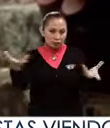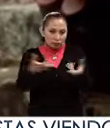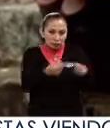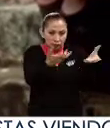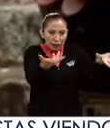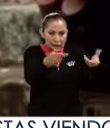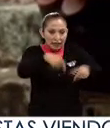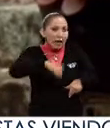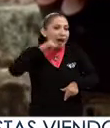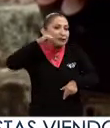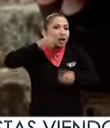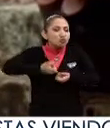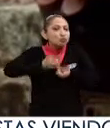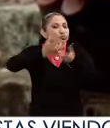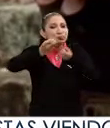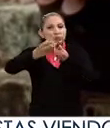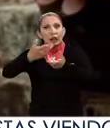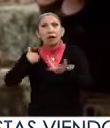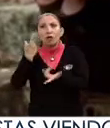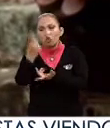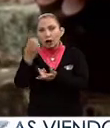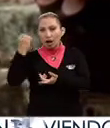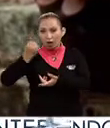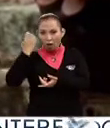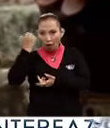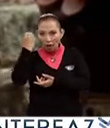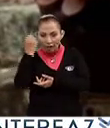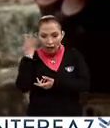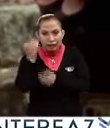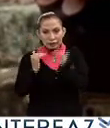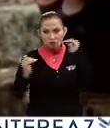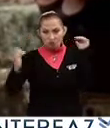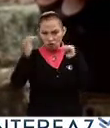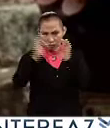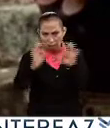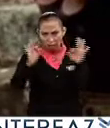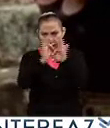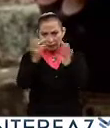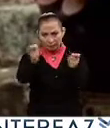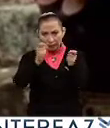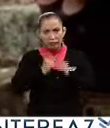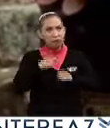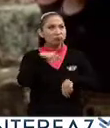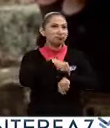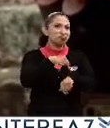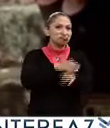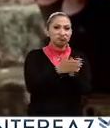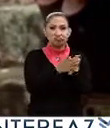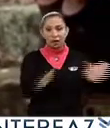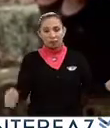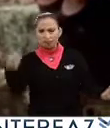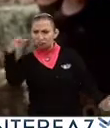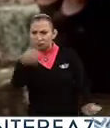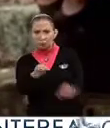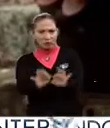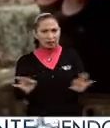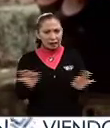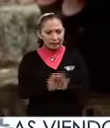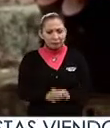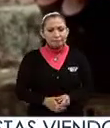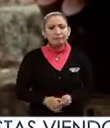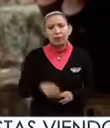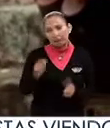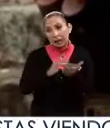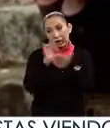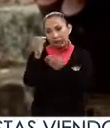lo que ayer compartimos en una conferencia magistral, que me dieron un espacio central, lo